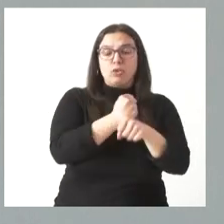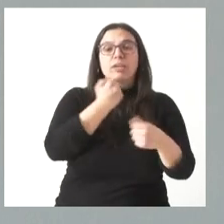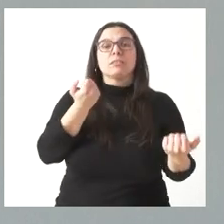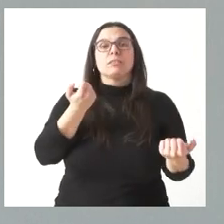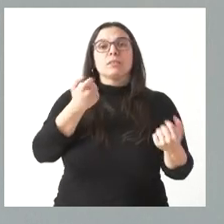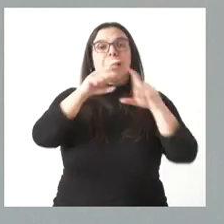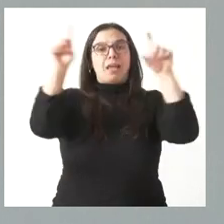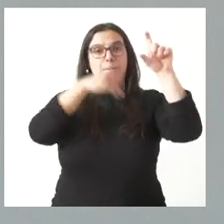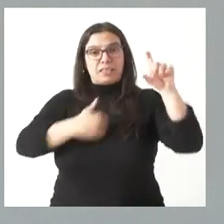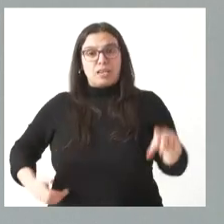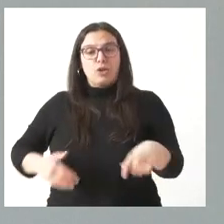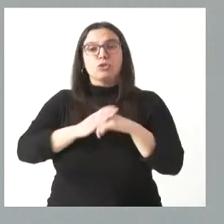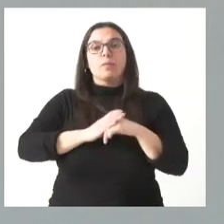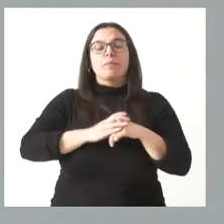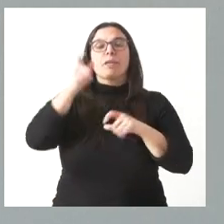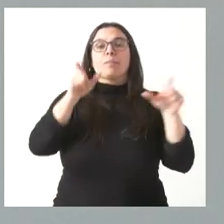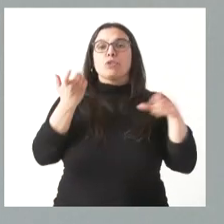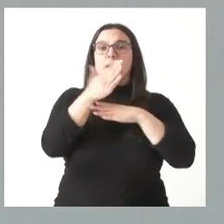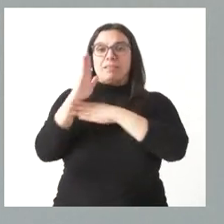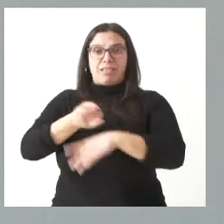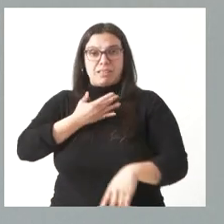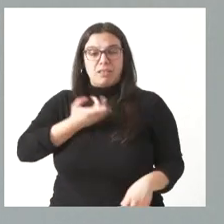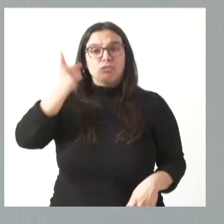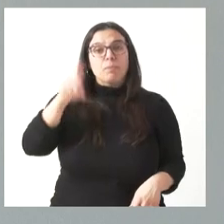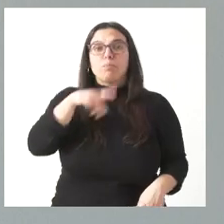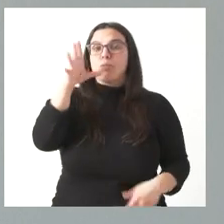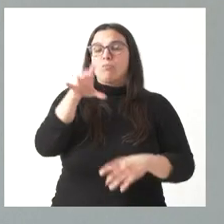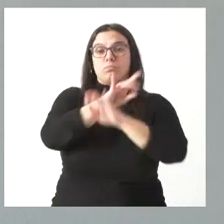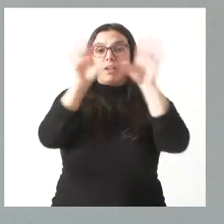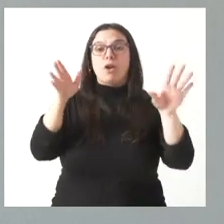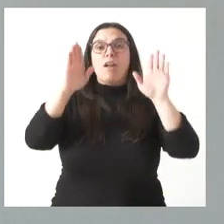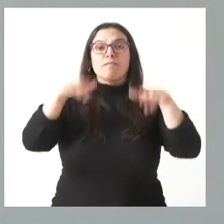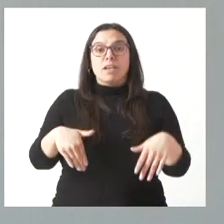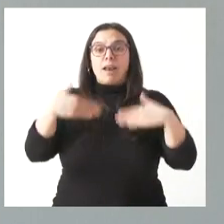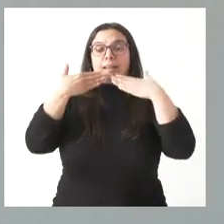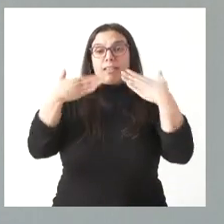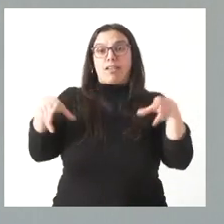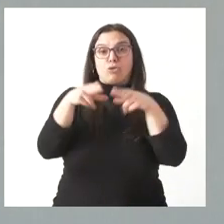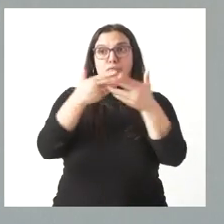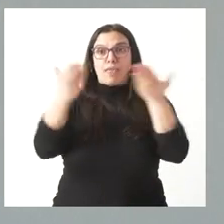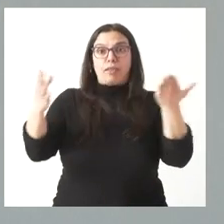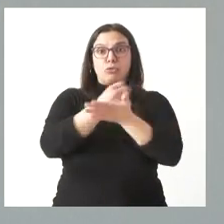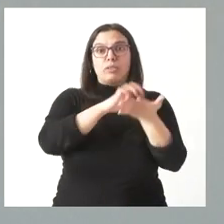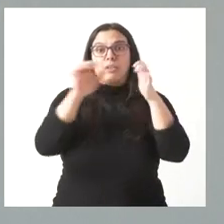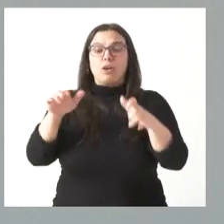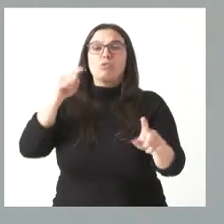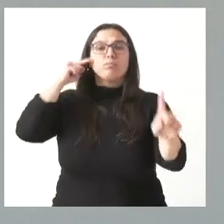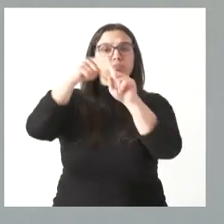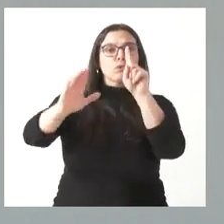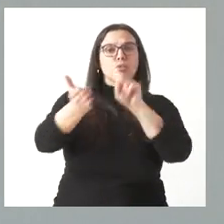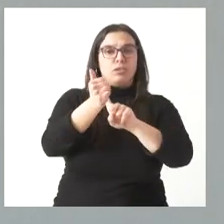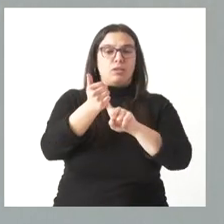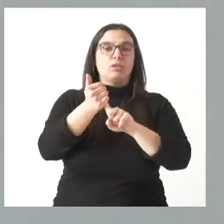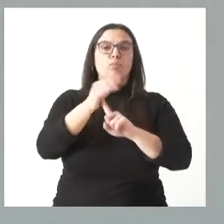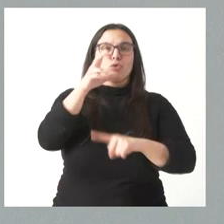empresarios, a sus representantes, porque, sin lugar a dudas, al final es toda la sociedad de Castilla y León la que está consiguiendo este objetivo y la que está